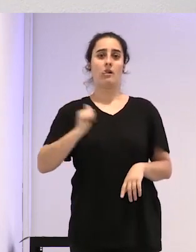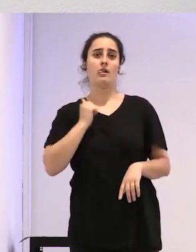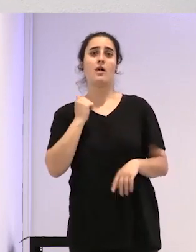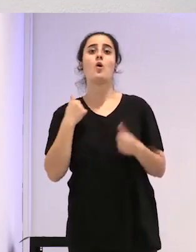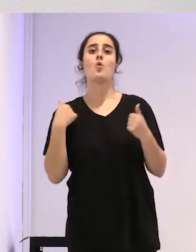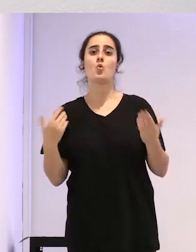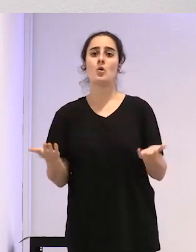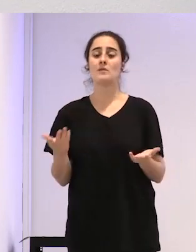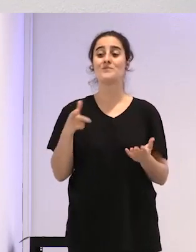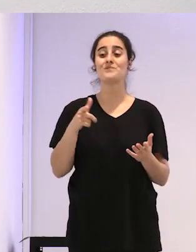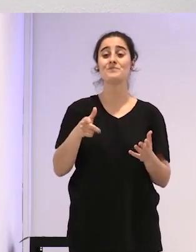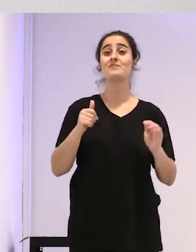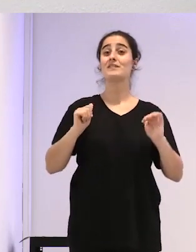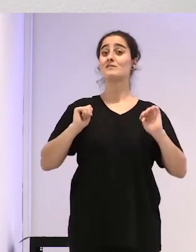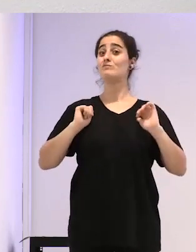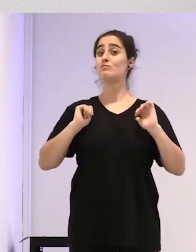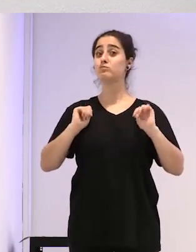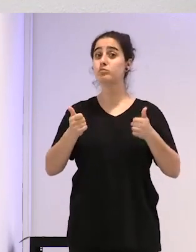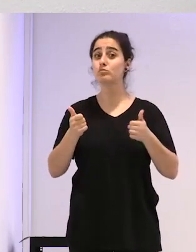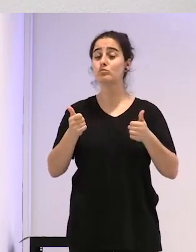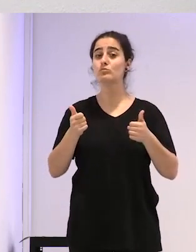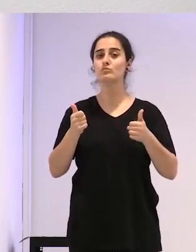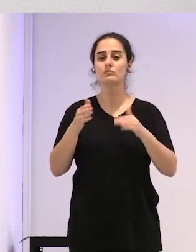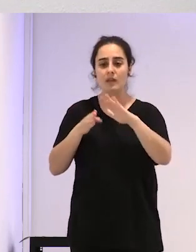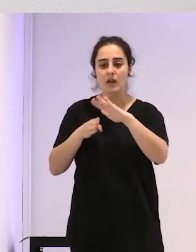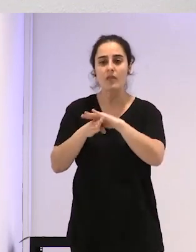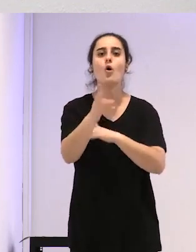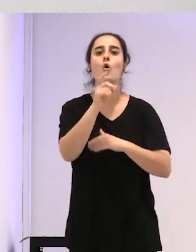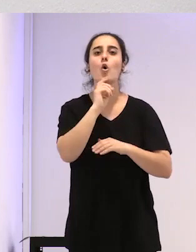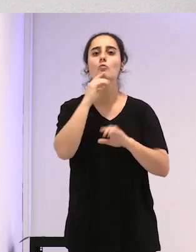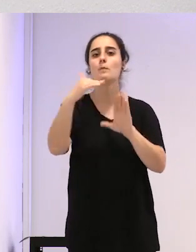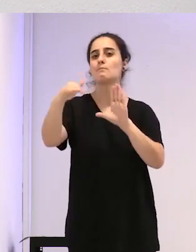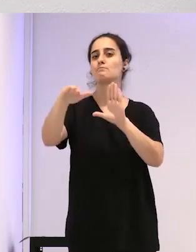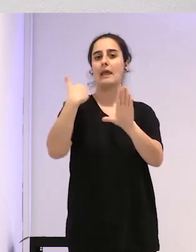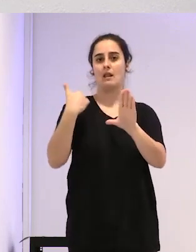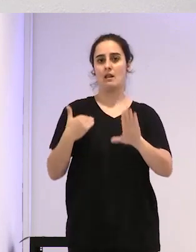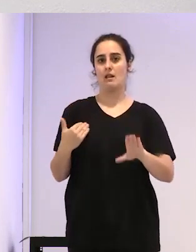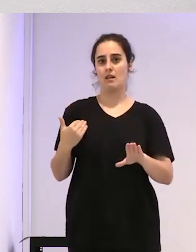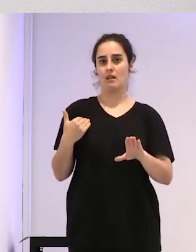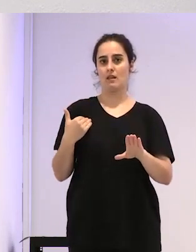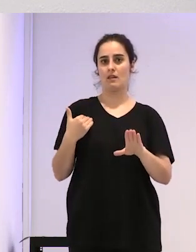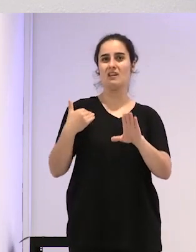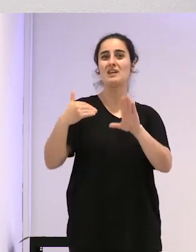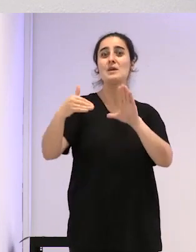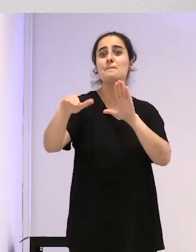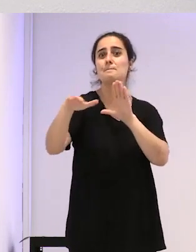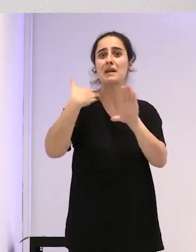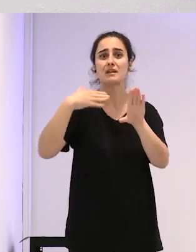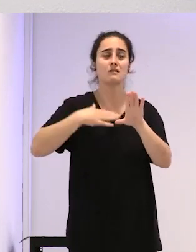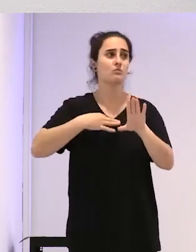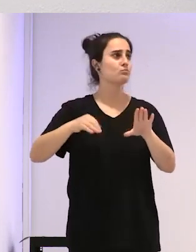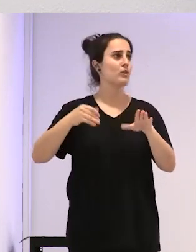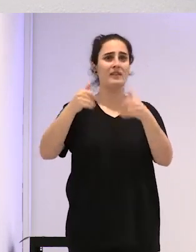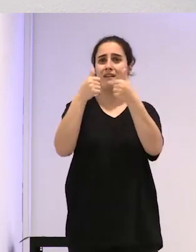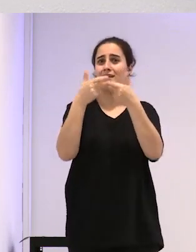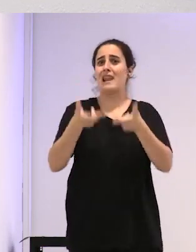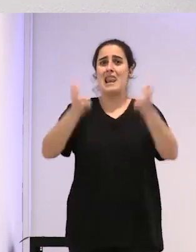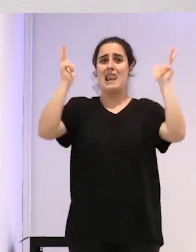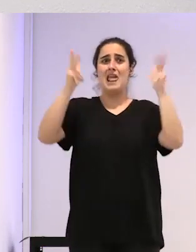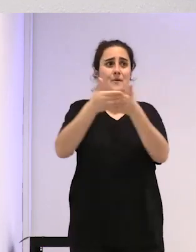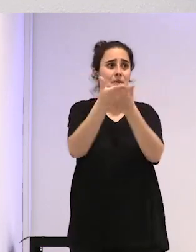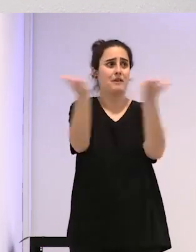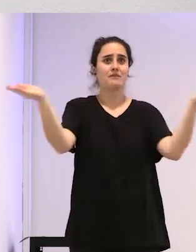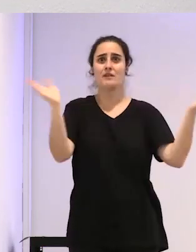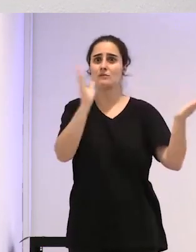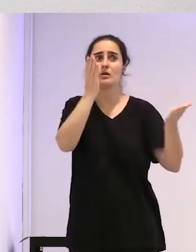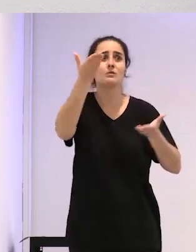principio la manera de acceder al tránsito era un mail, y el mail no tiene fronteras. Por lo tanto, empezaron a llegar